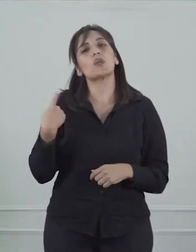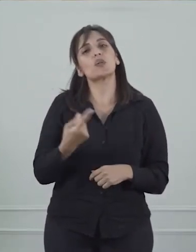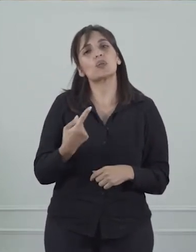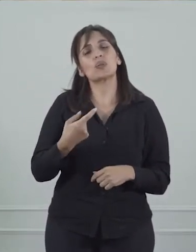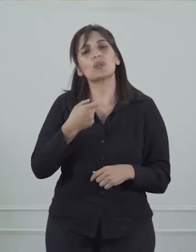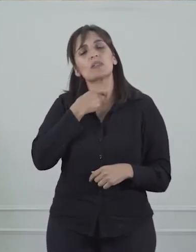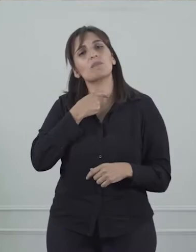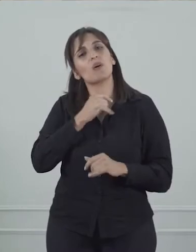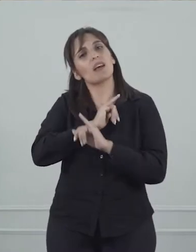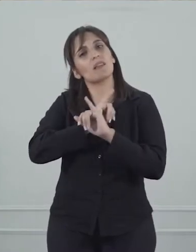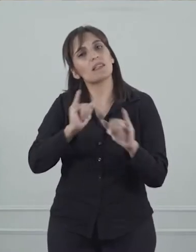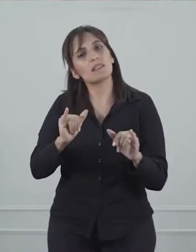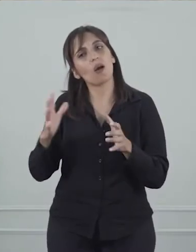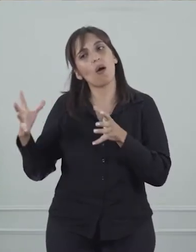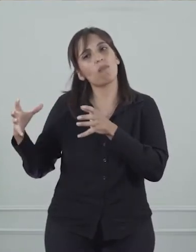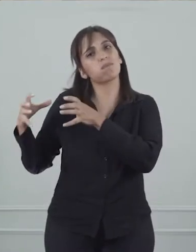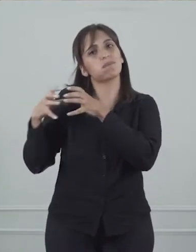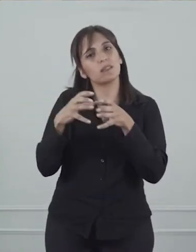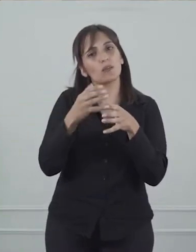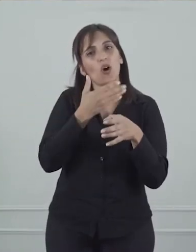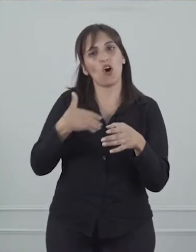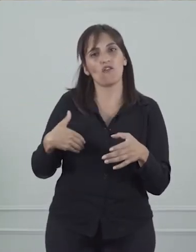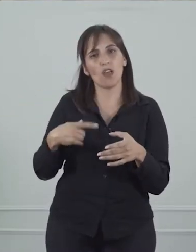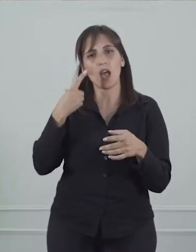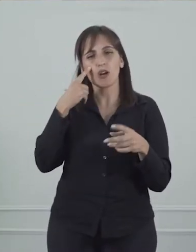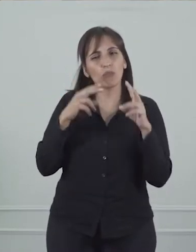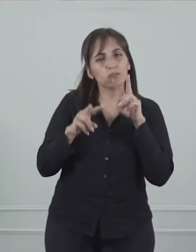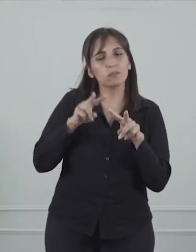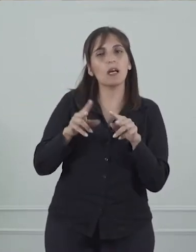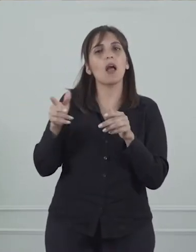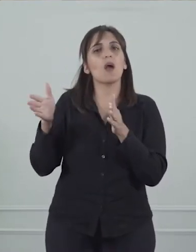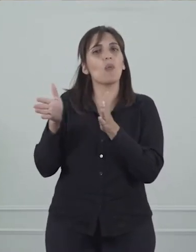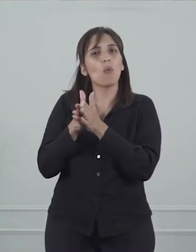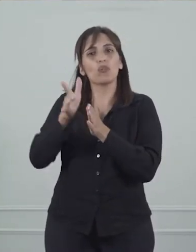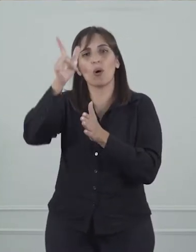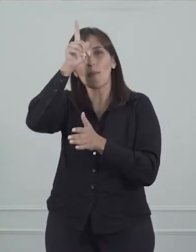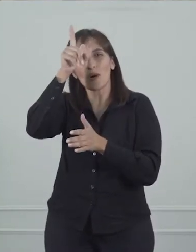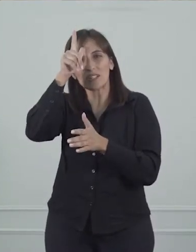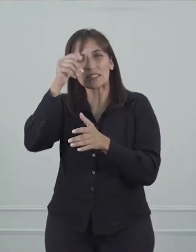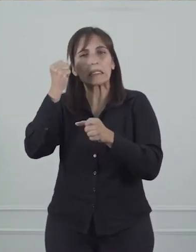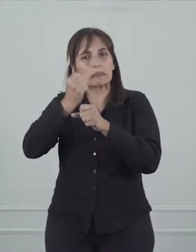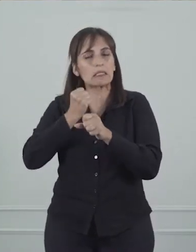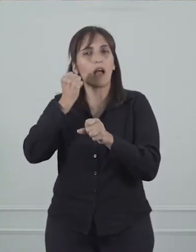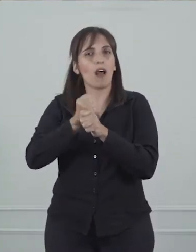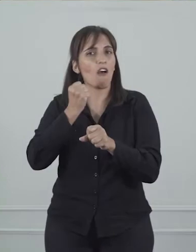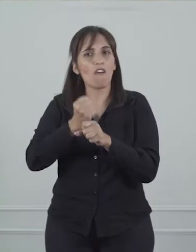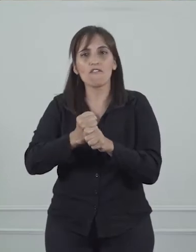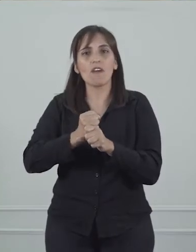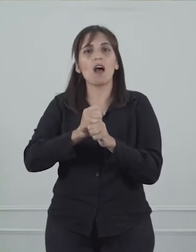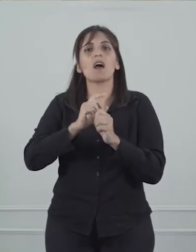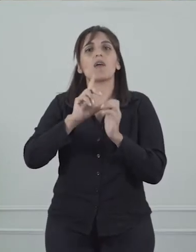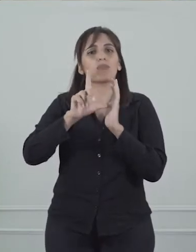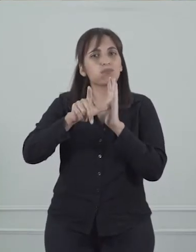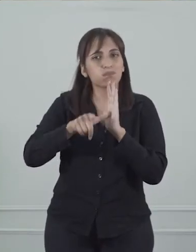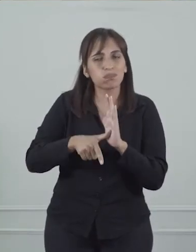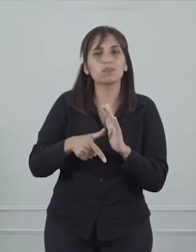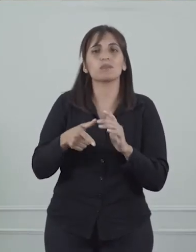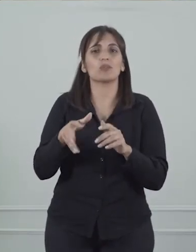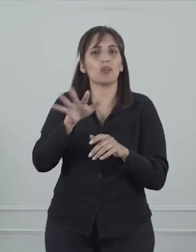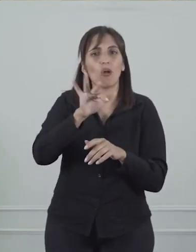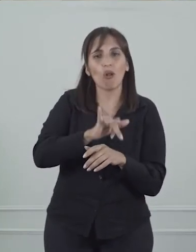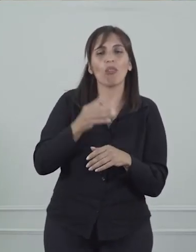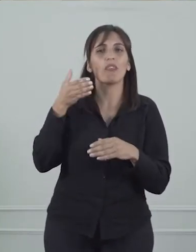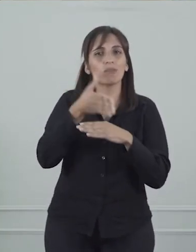supervisando estas acciones durante todo el proceso de pago, cuando adviertan que ya hay más gente